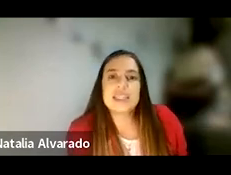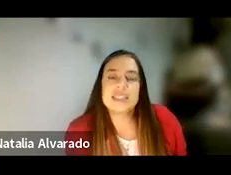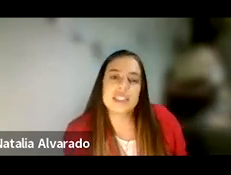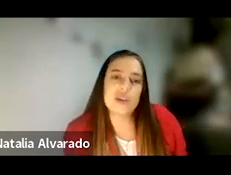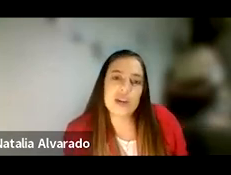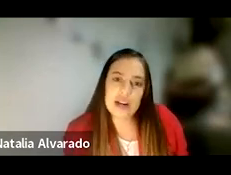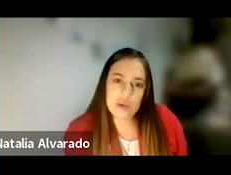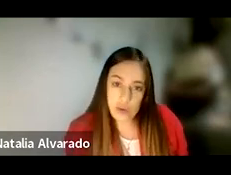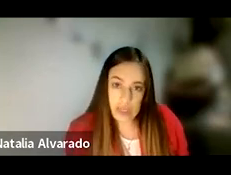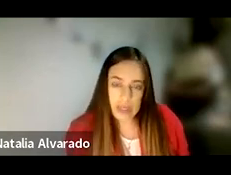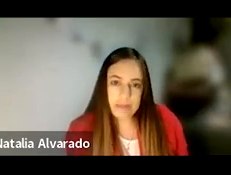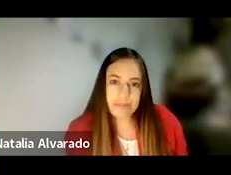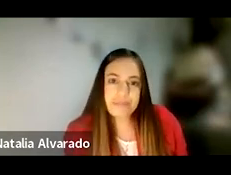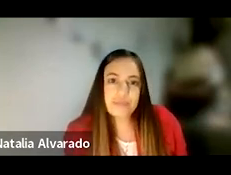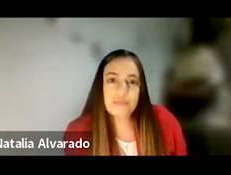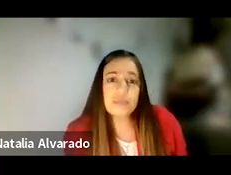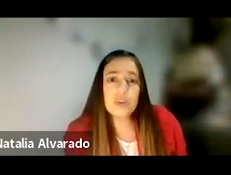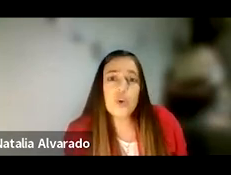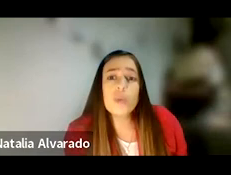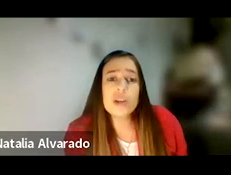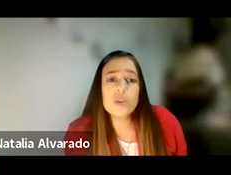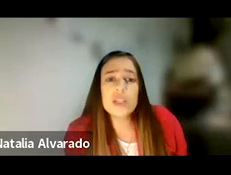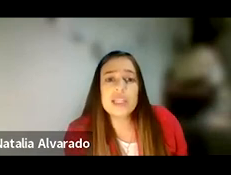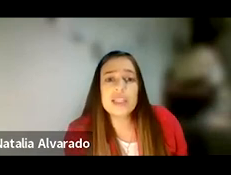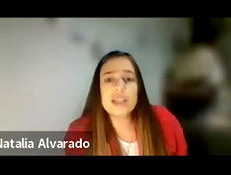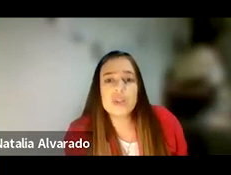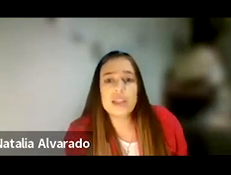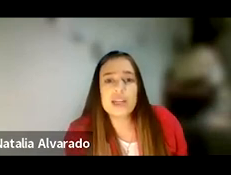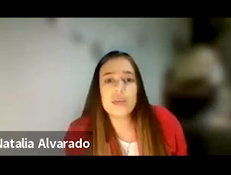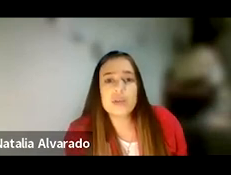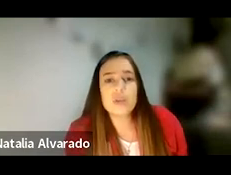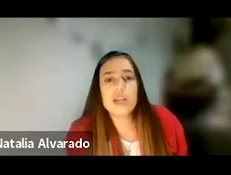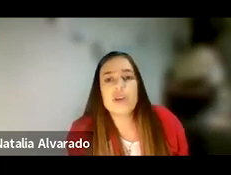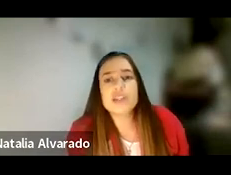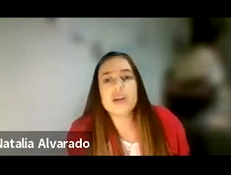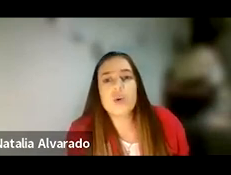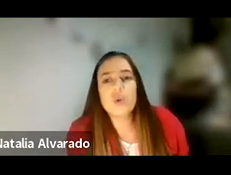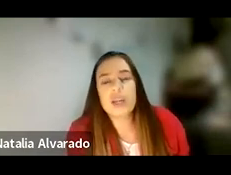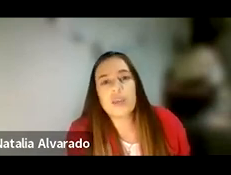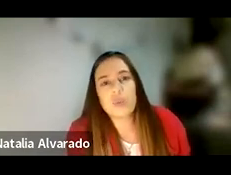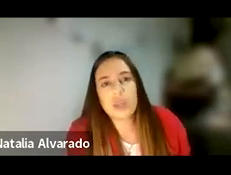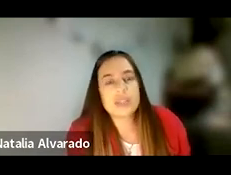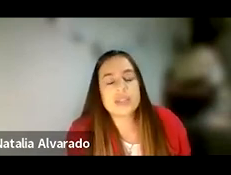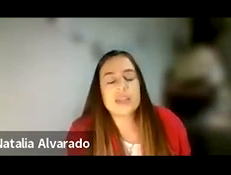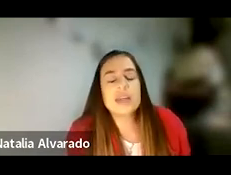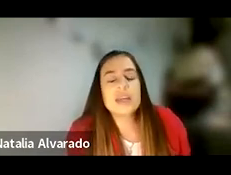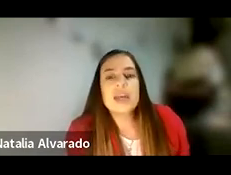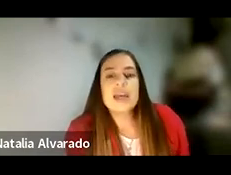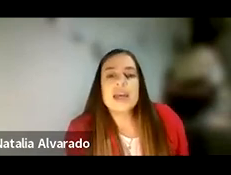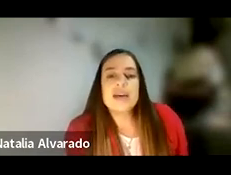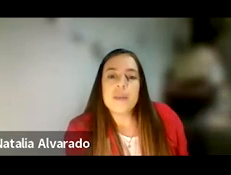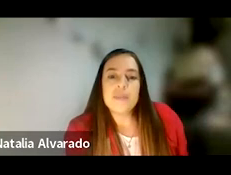de ayer, se lleva a cabo en conmemoración del Día Internacional de la Eliminación de la Violencia contra las Mujeres.